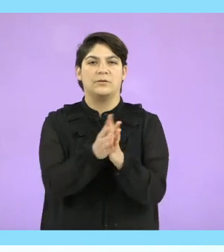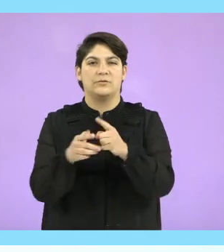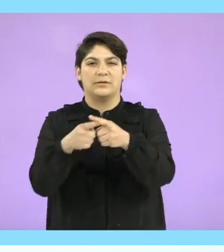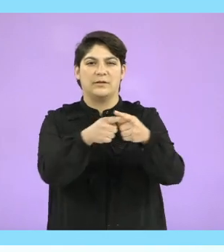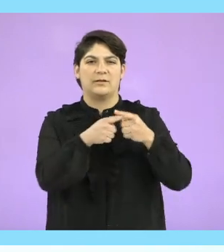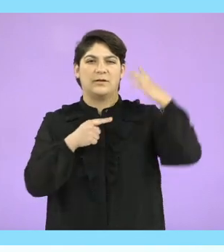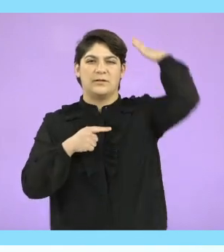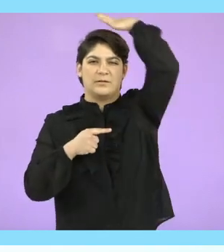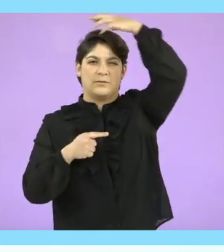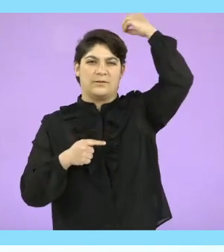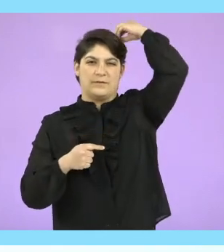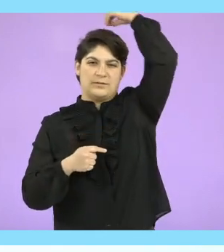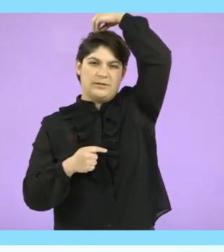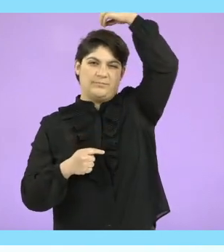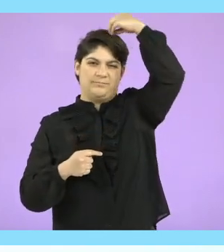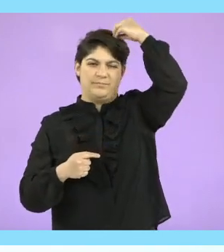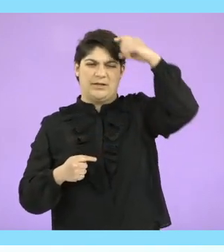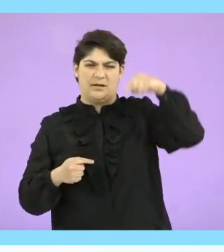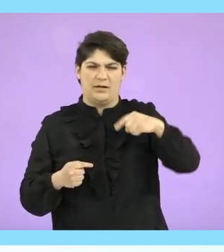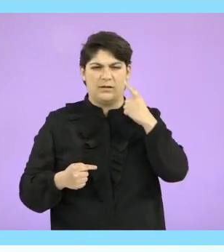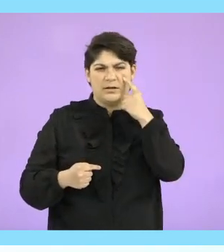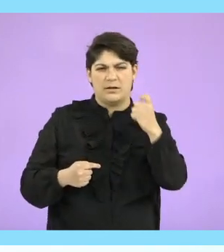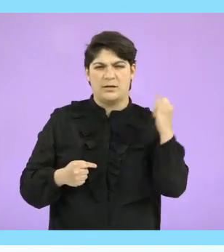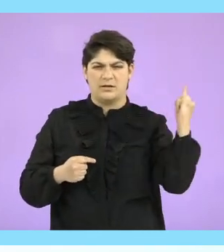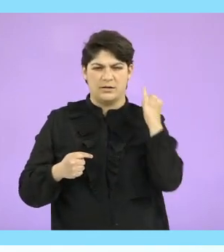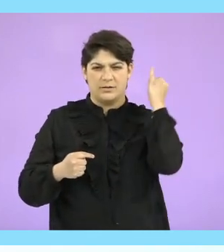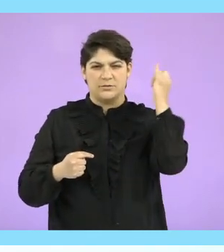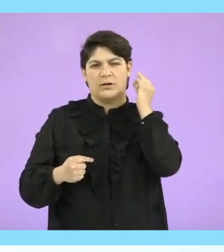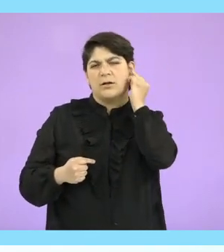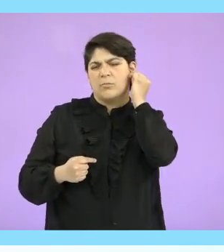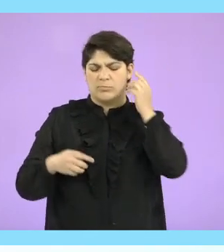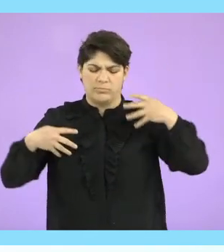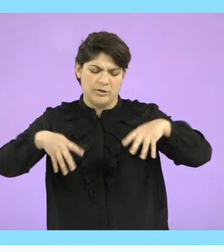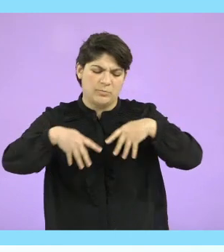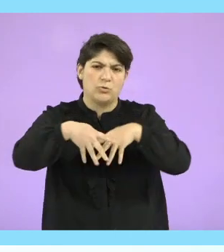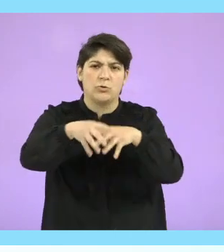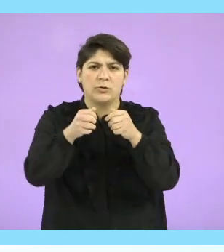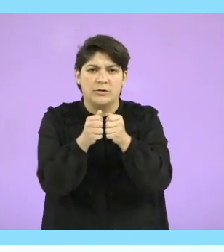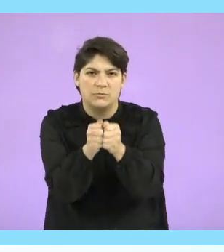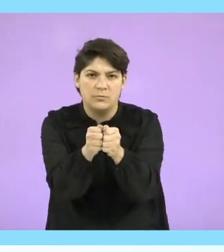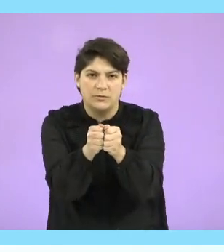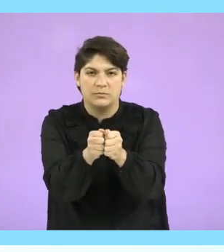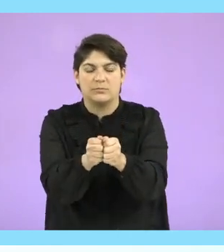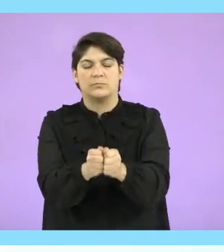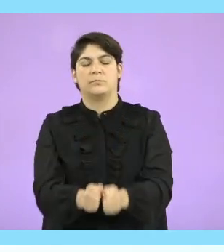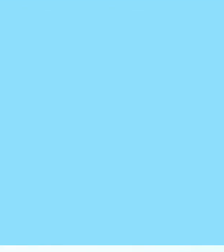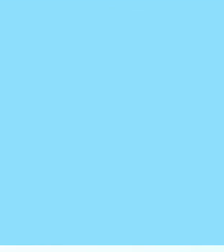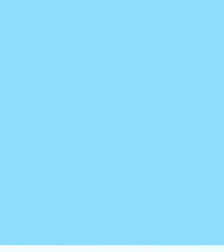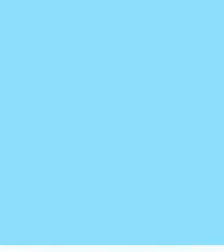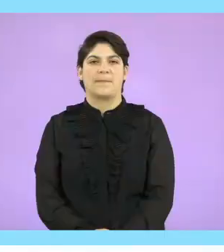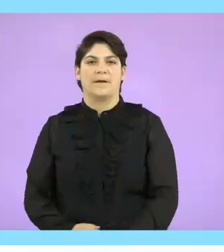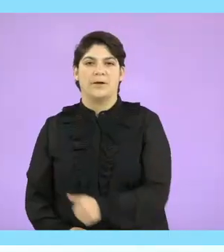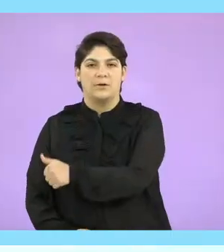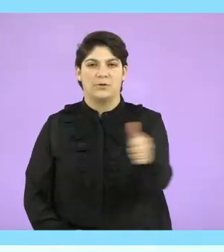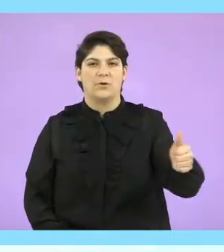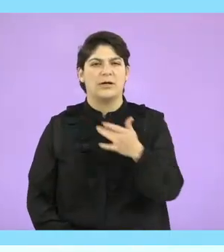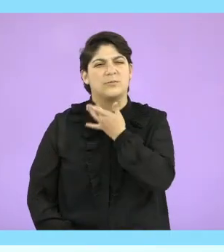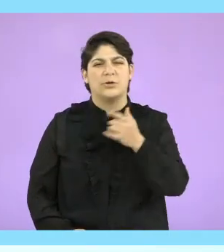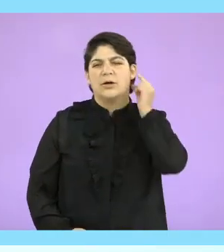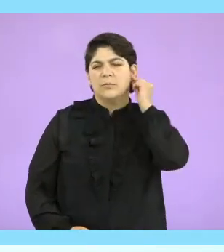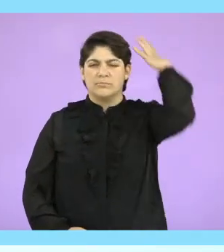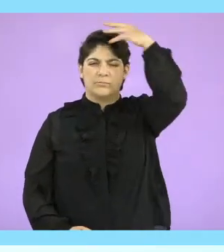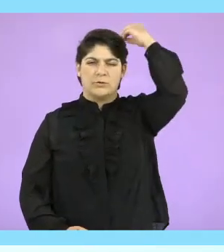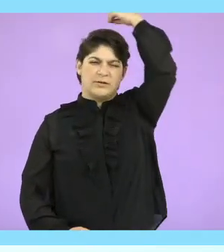Toda sociedad es neurodiversa, así que en este Día Internacional de la Mujer marchamos todas juntas. Todas,